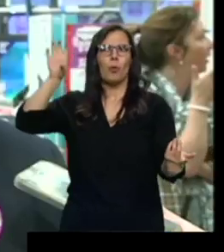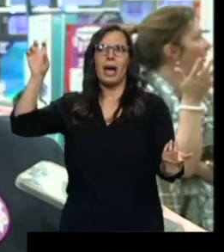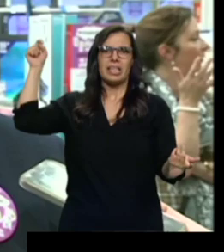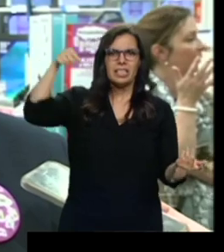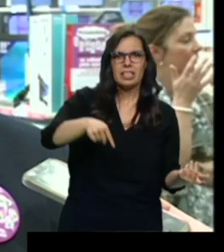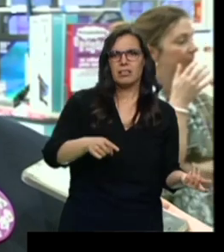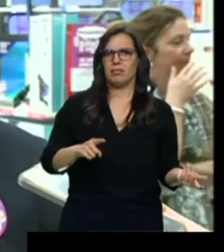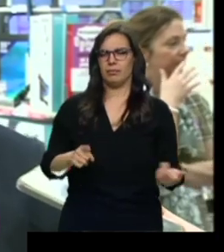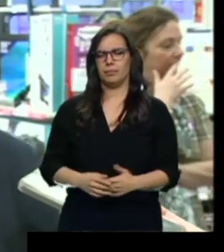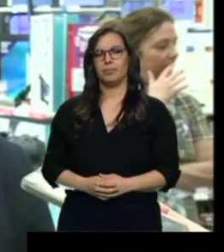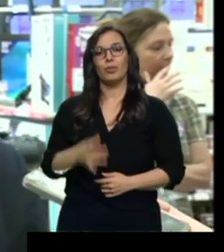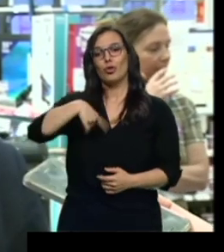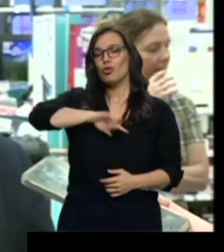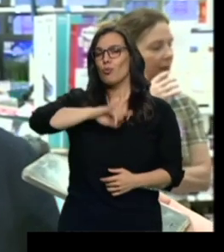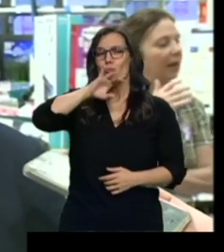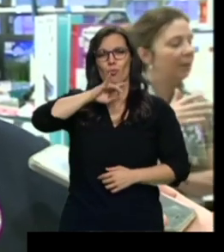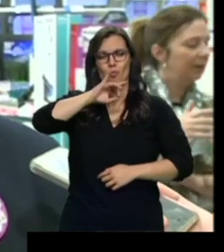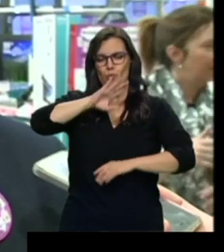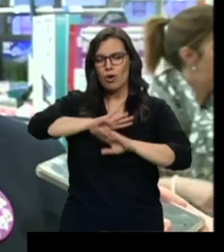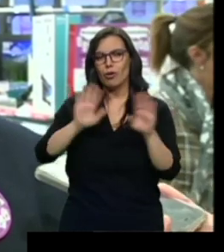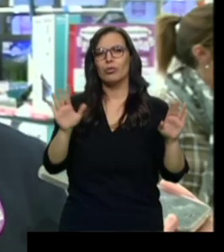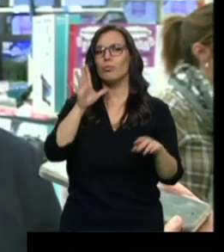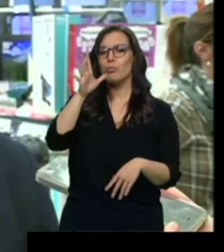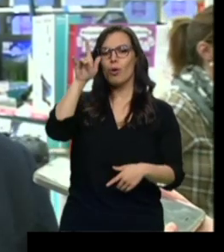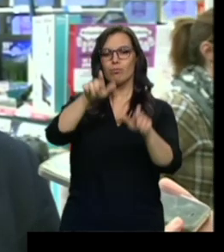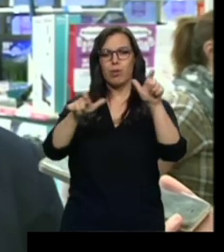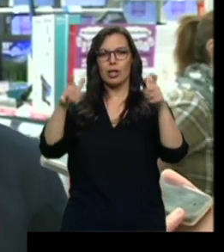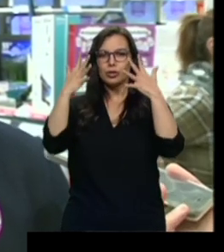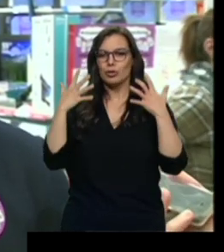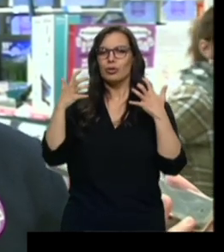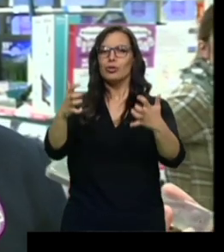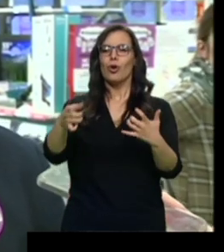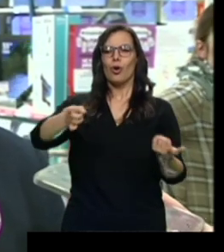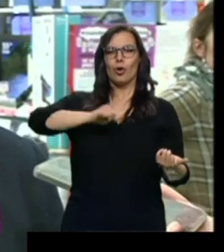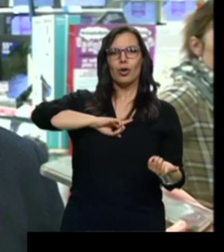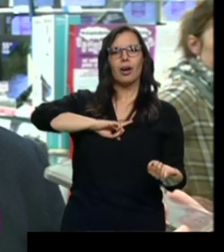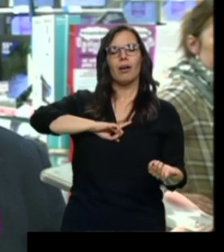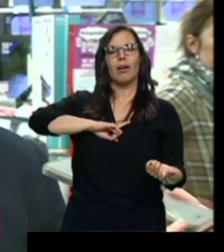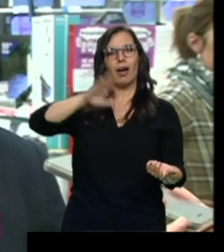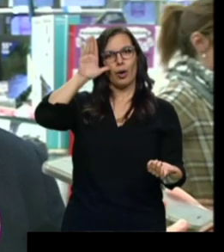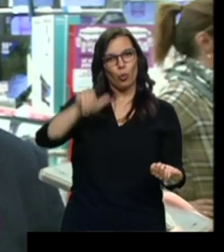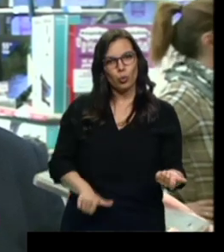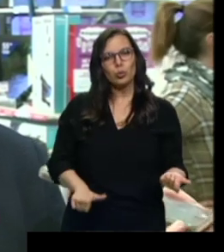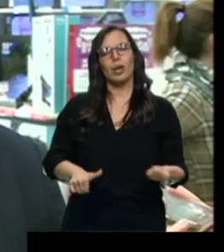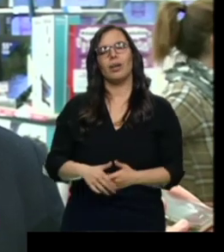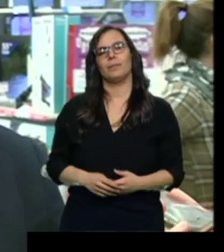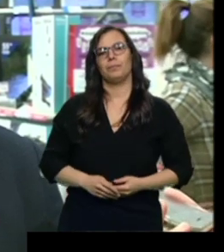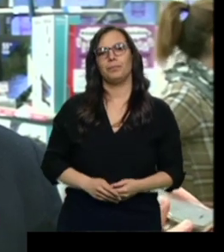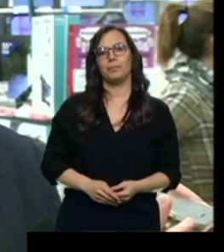país. Estamos súper contentos de que hay gente que nos escuchen.